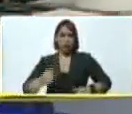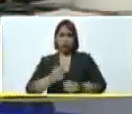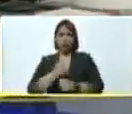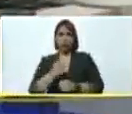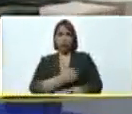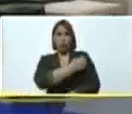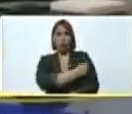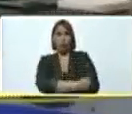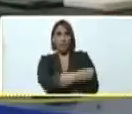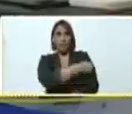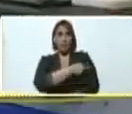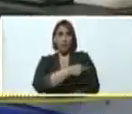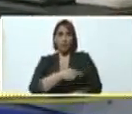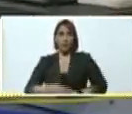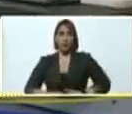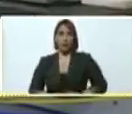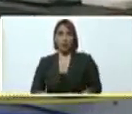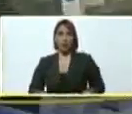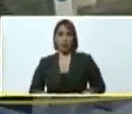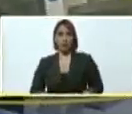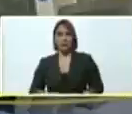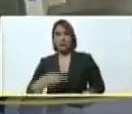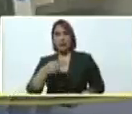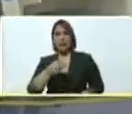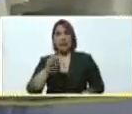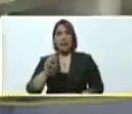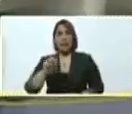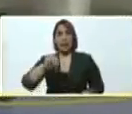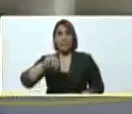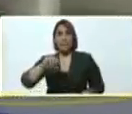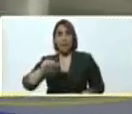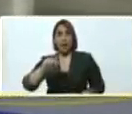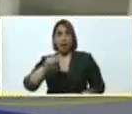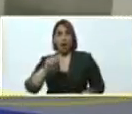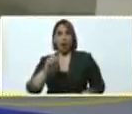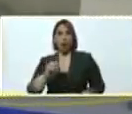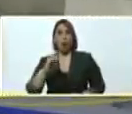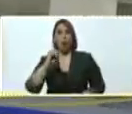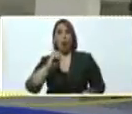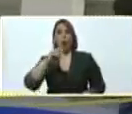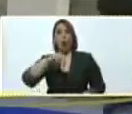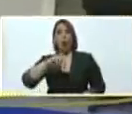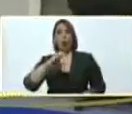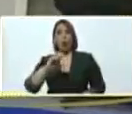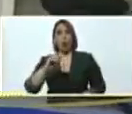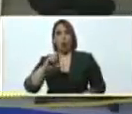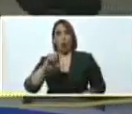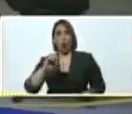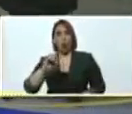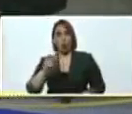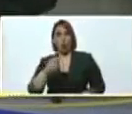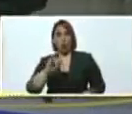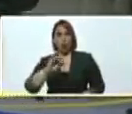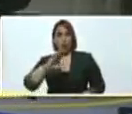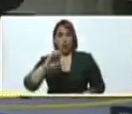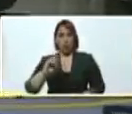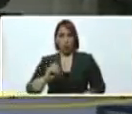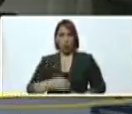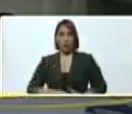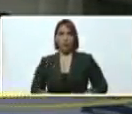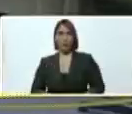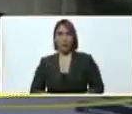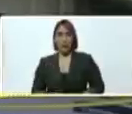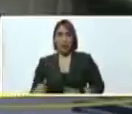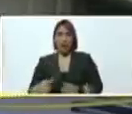hemato-oncológico y de radiosirugía, Domingo Luciani, aquí, al lado del gran